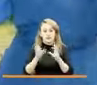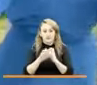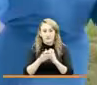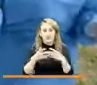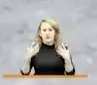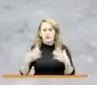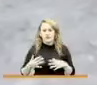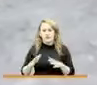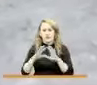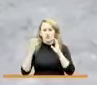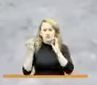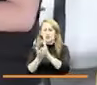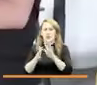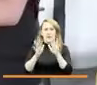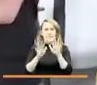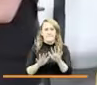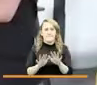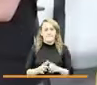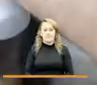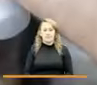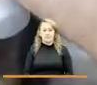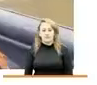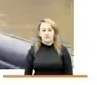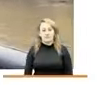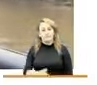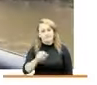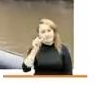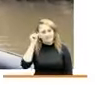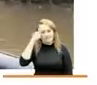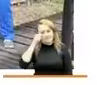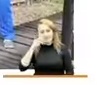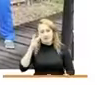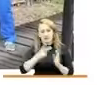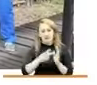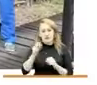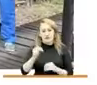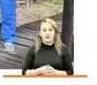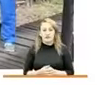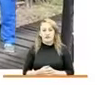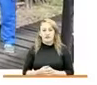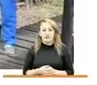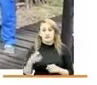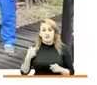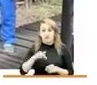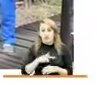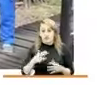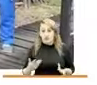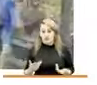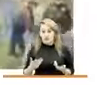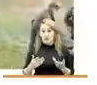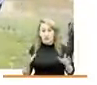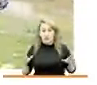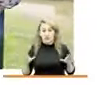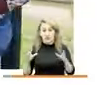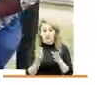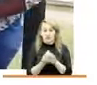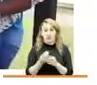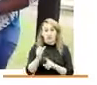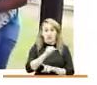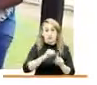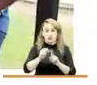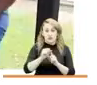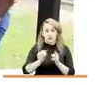que el mundo se detuvo. Así será recordado el 2020. Pero para nosotros, el sector de la inclusión social y la reconciliación